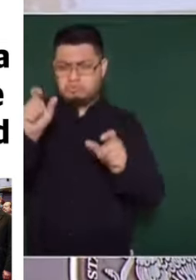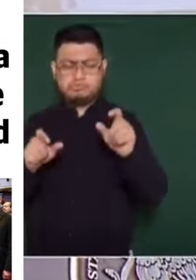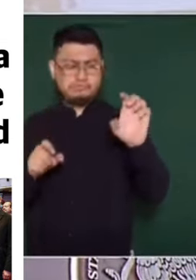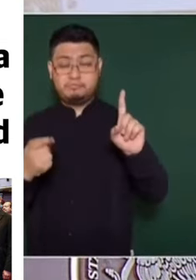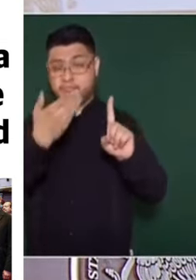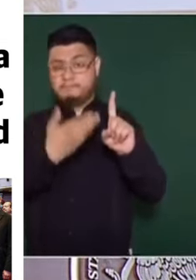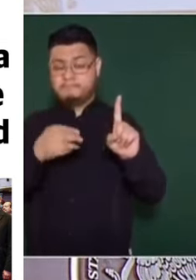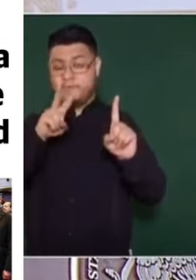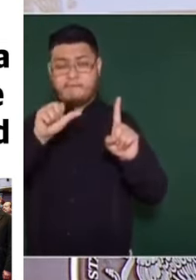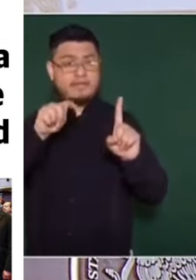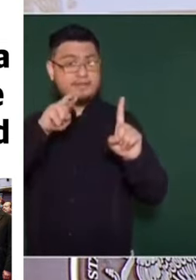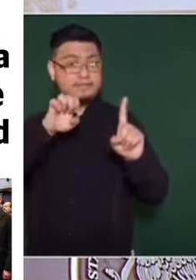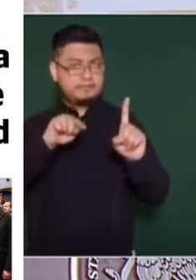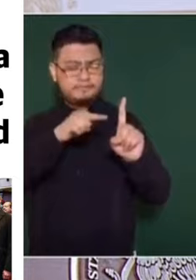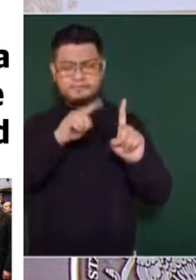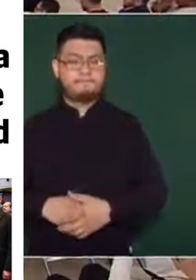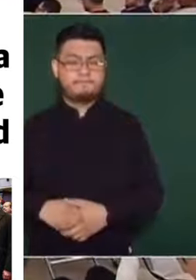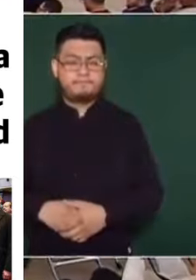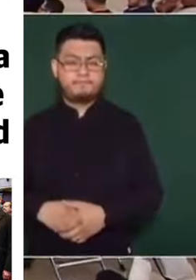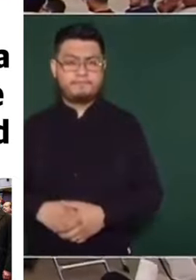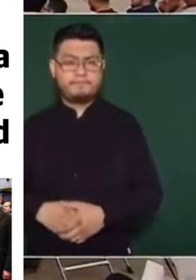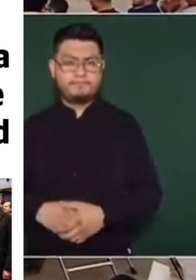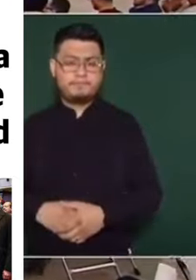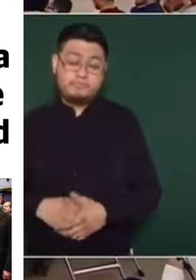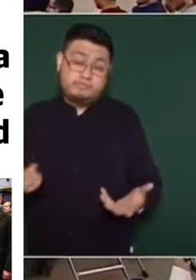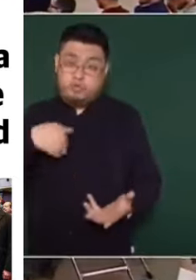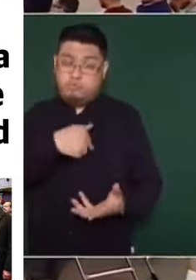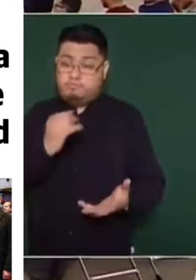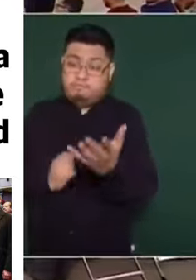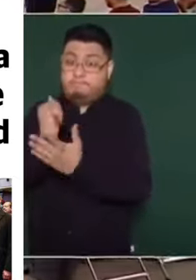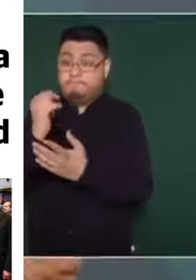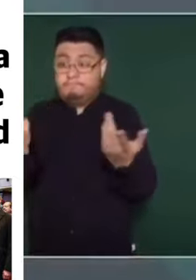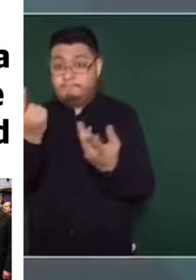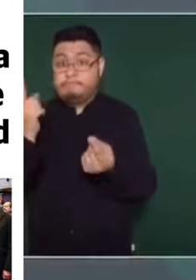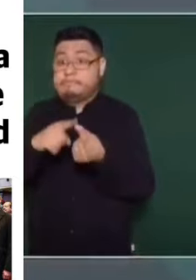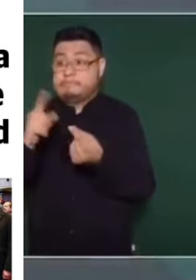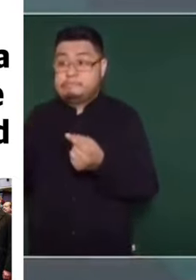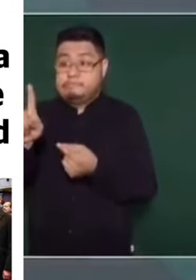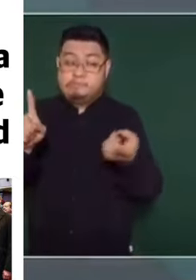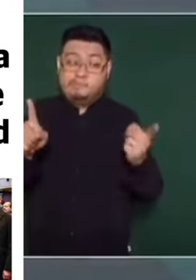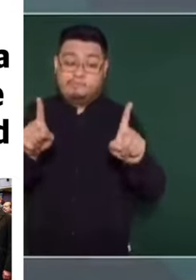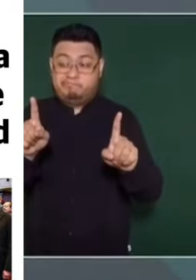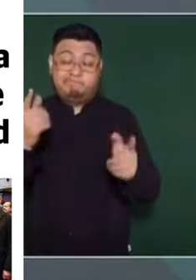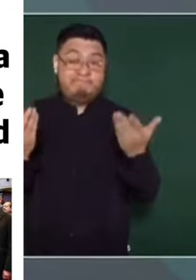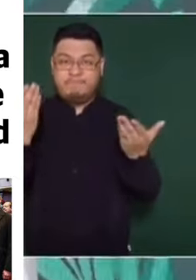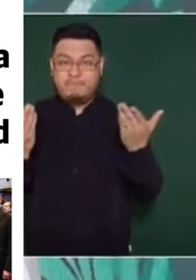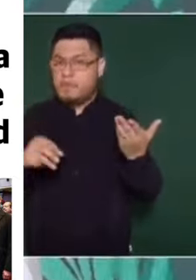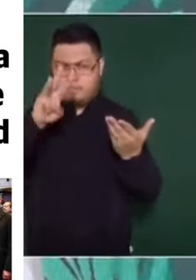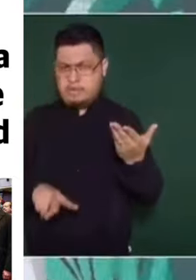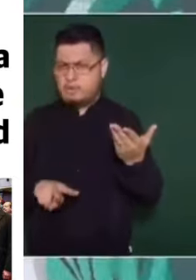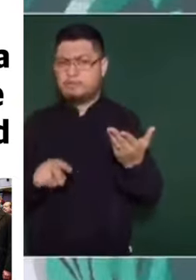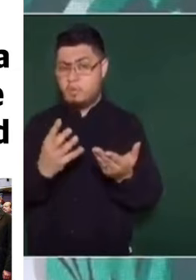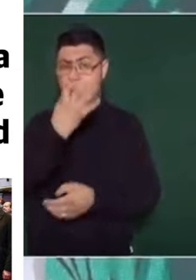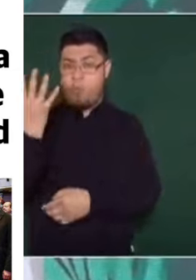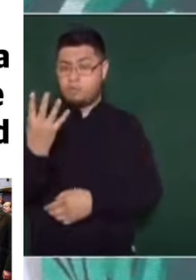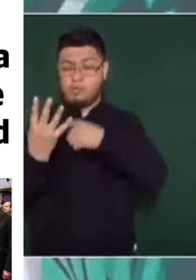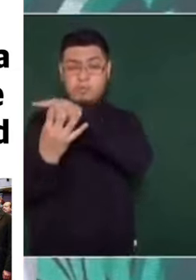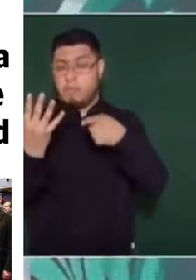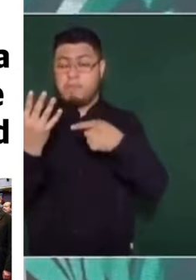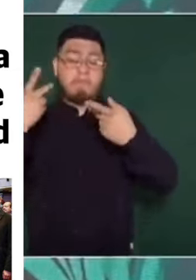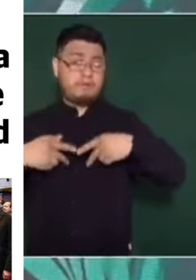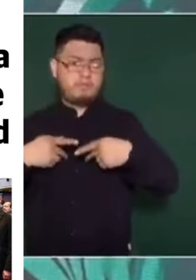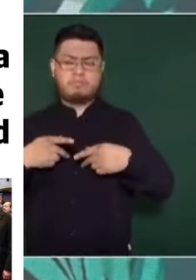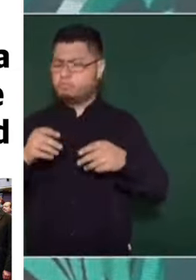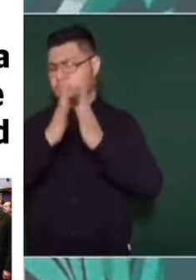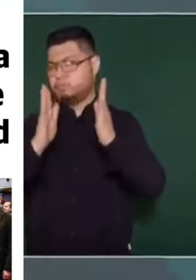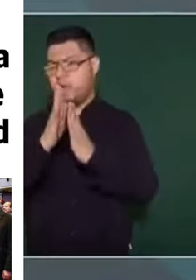Lenia Batres y Berta. Teníamos que decidir, porque la verdad, las cuatro que participaron, de primero,